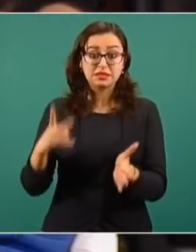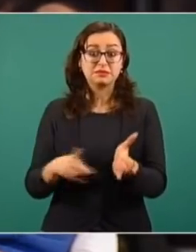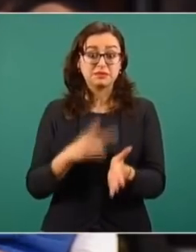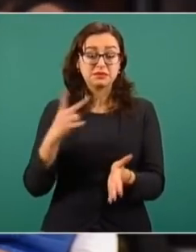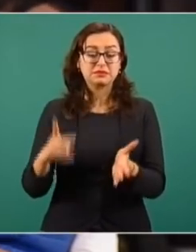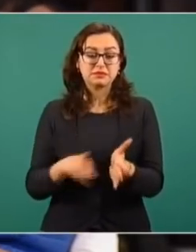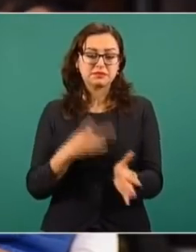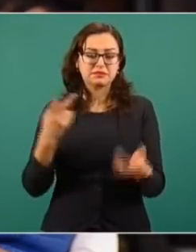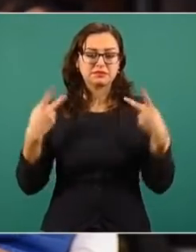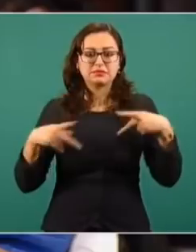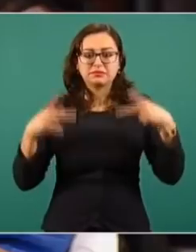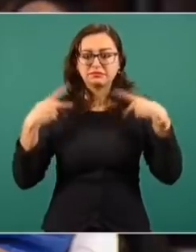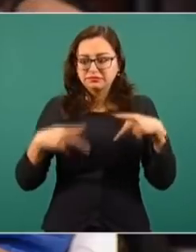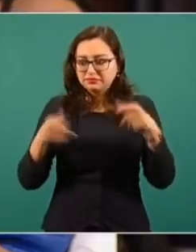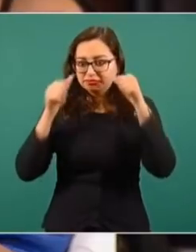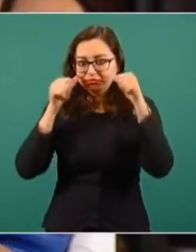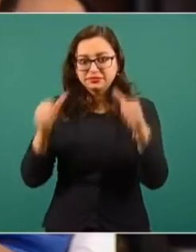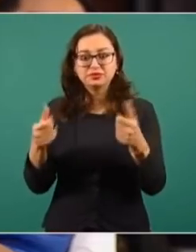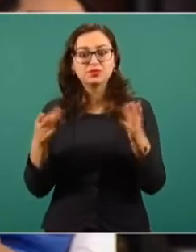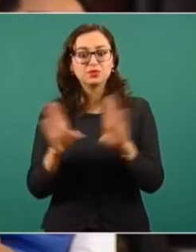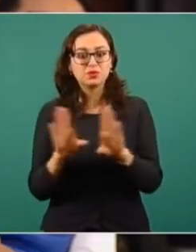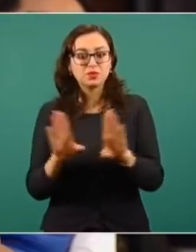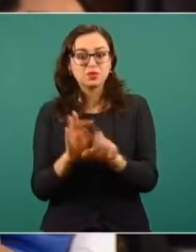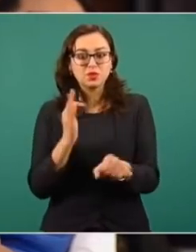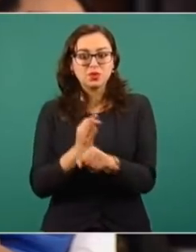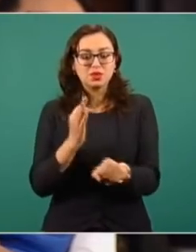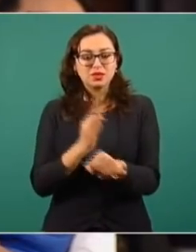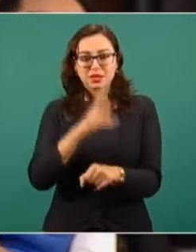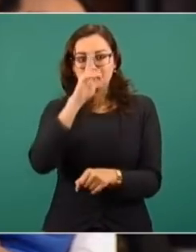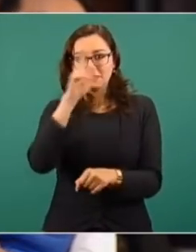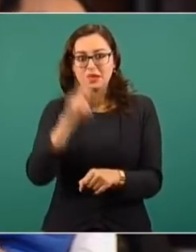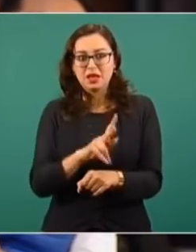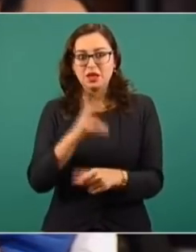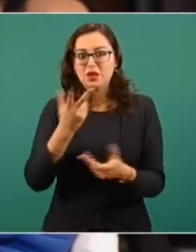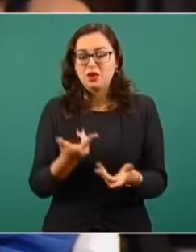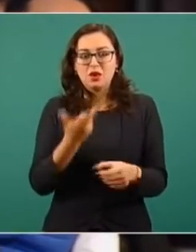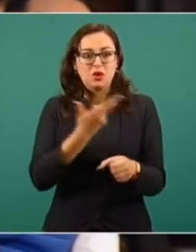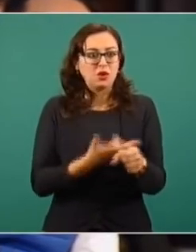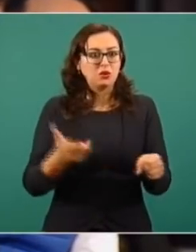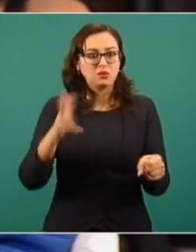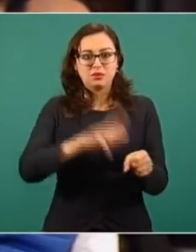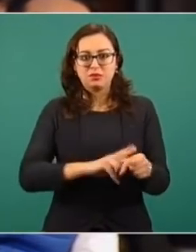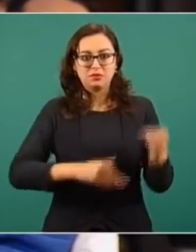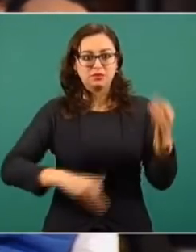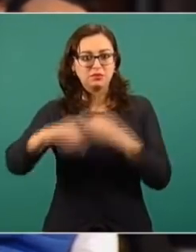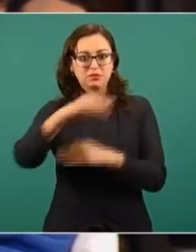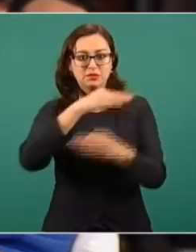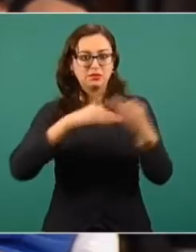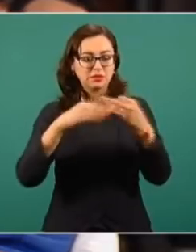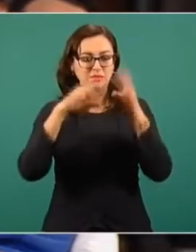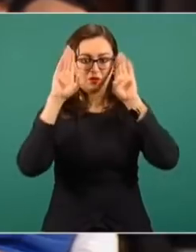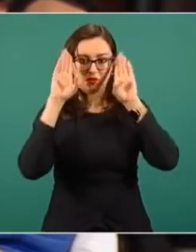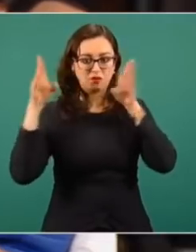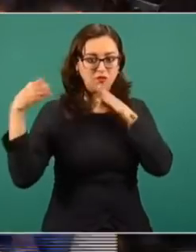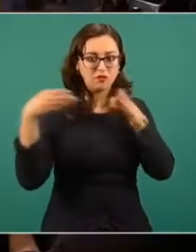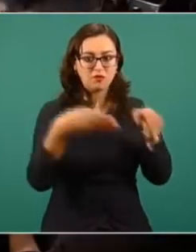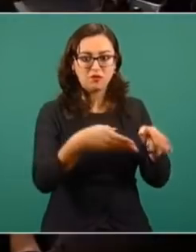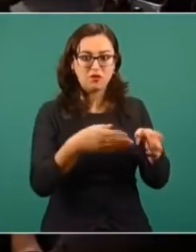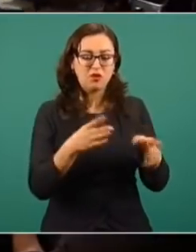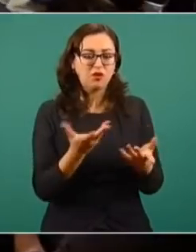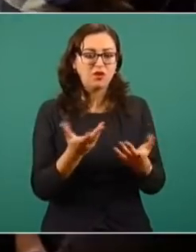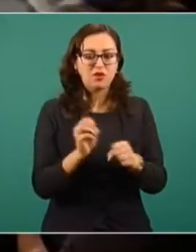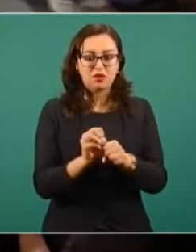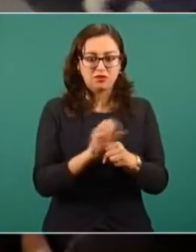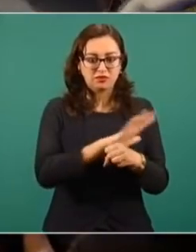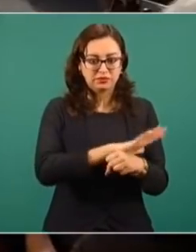¿Cómo puede ser atendida? Y más ahorita que obviamente los hospitales, clínicas, todo están enfocados al tema de COVID. Quisiera preguntar.